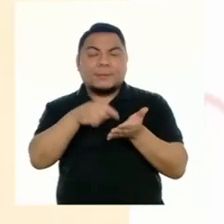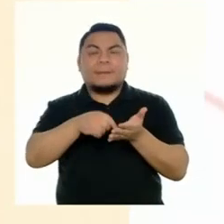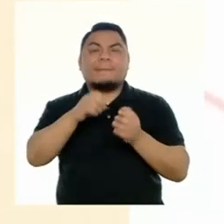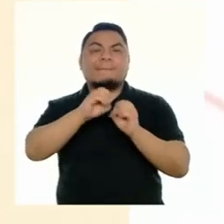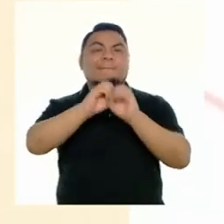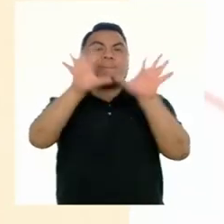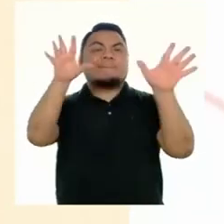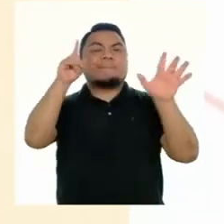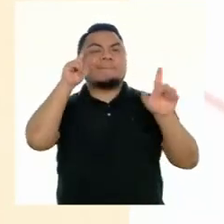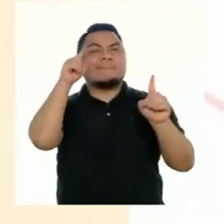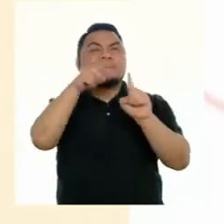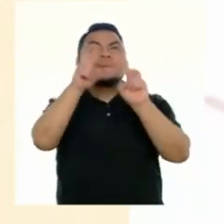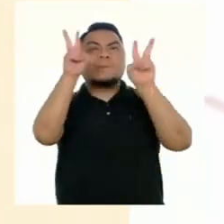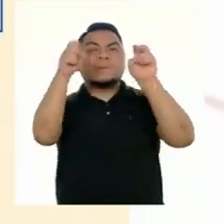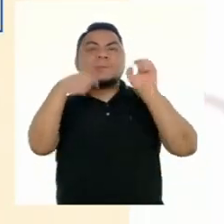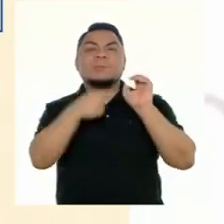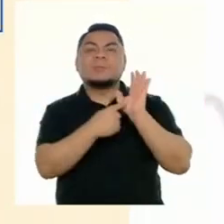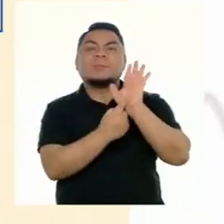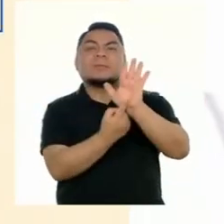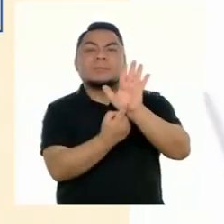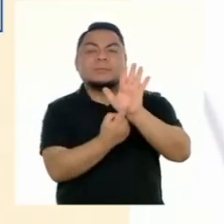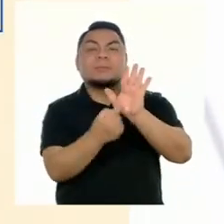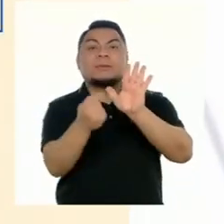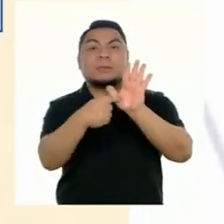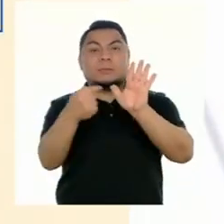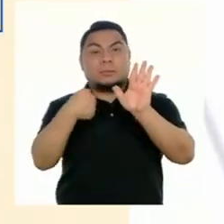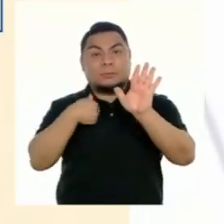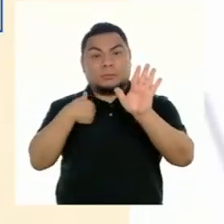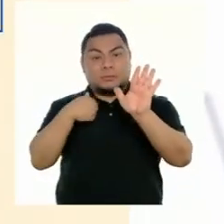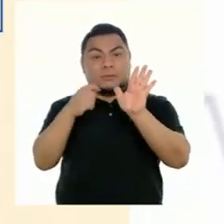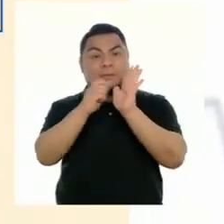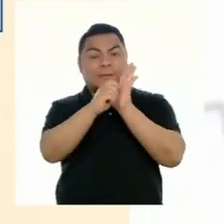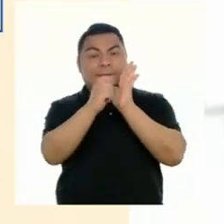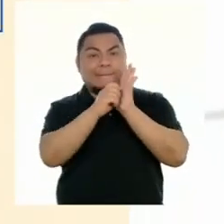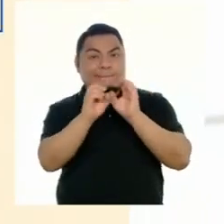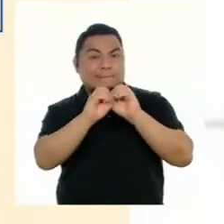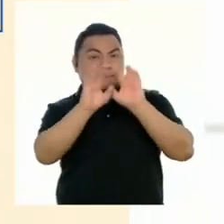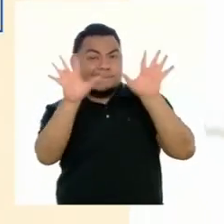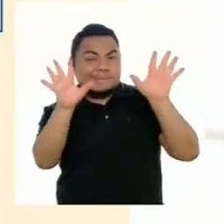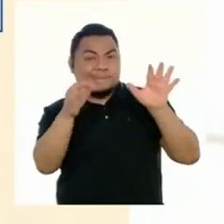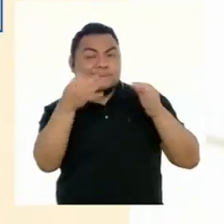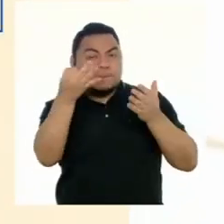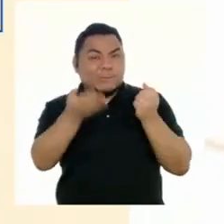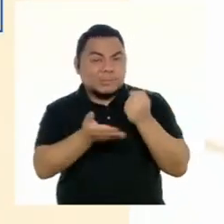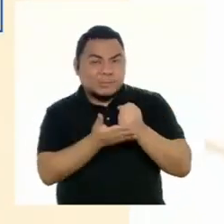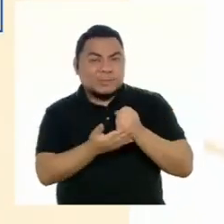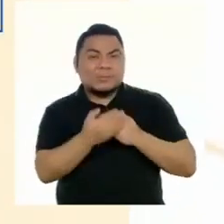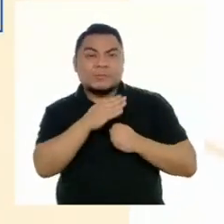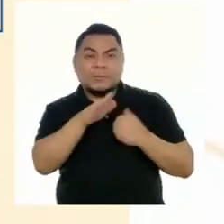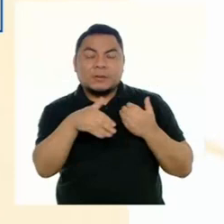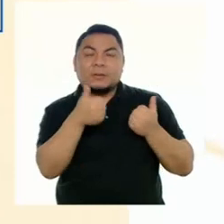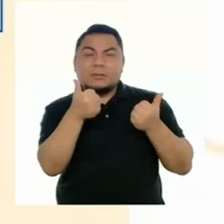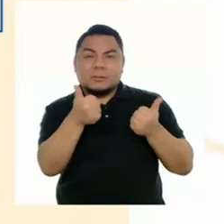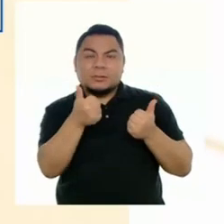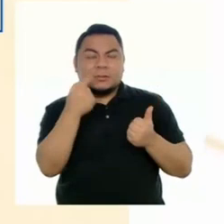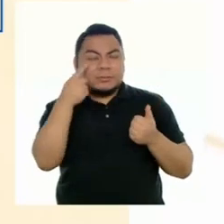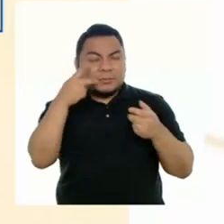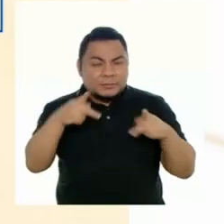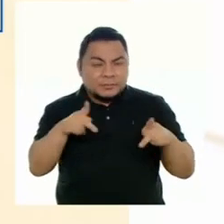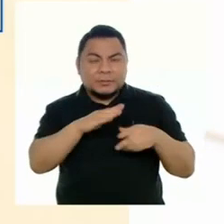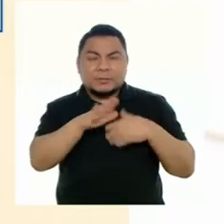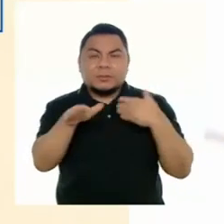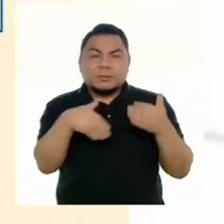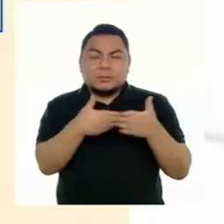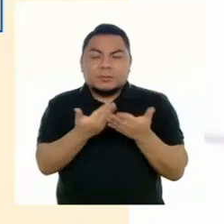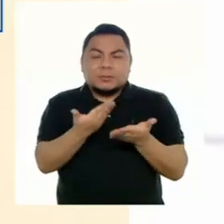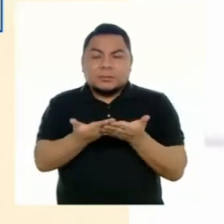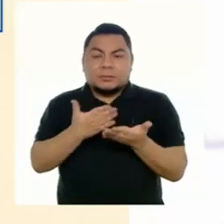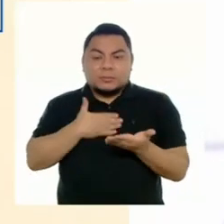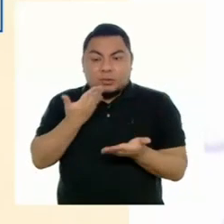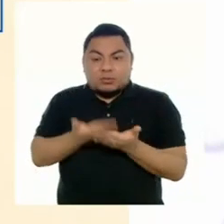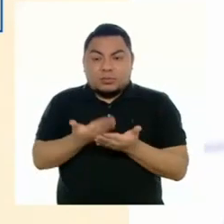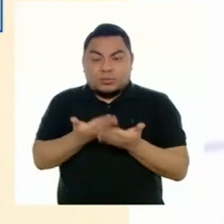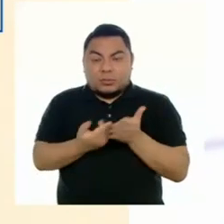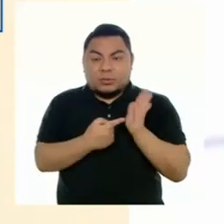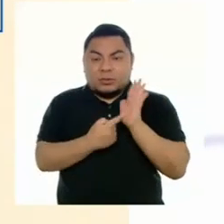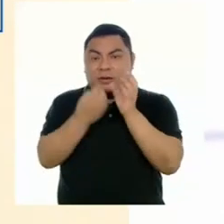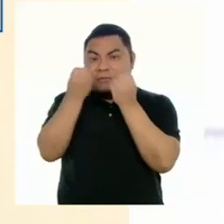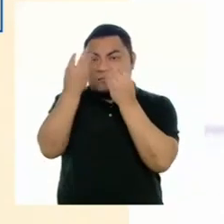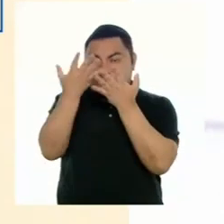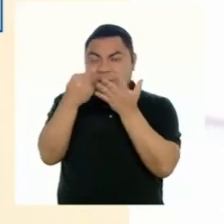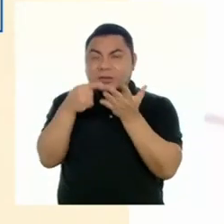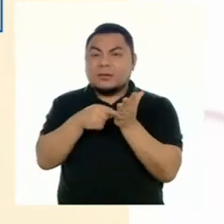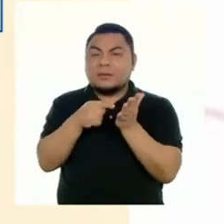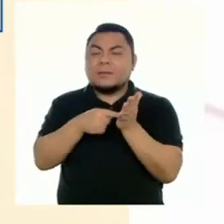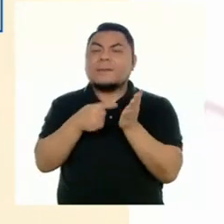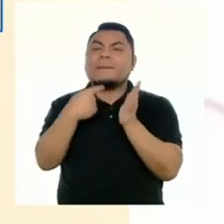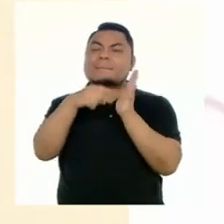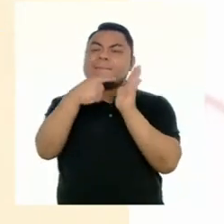es clara frente al problema planteado. Si mis argumentos son claros, sólidos, tienen validez y permiten sustentar mi postura con información